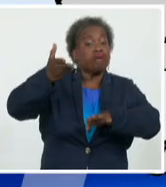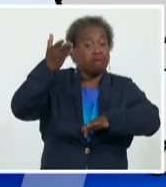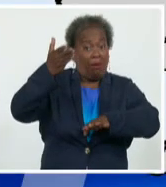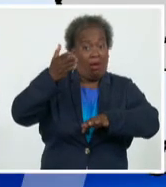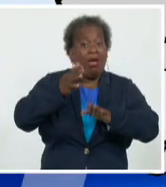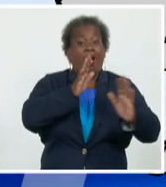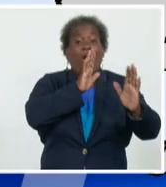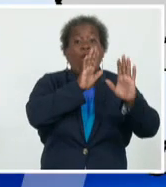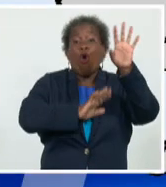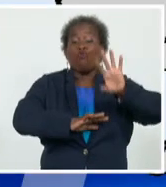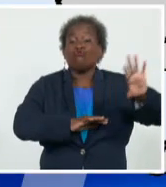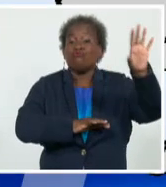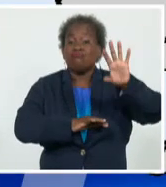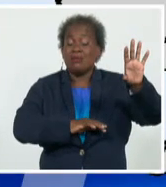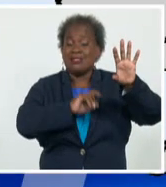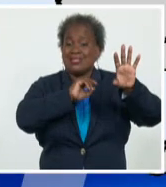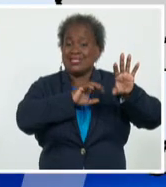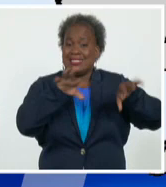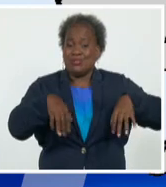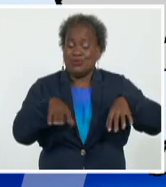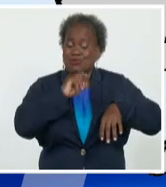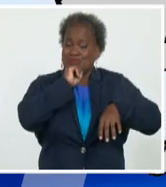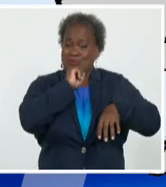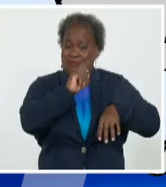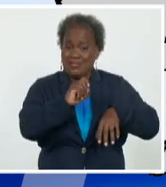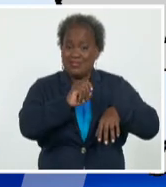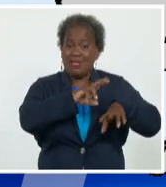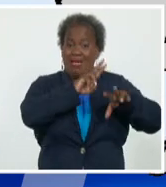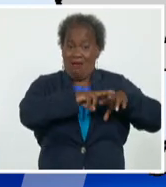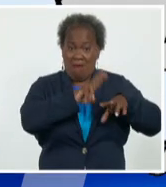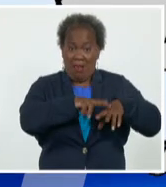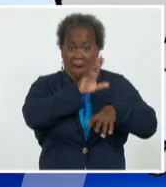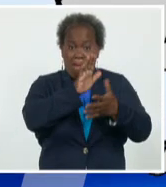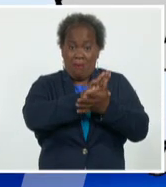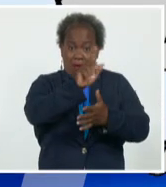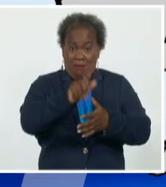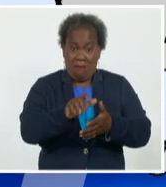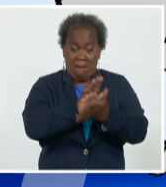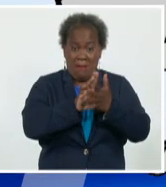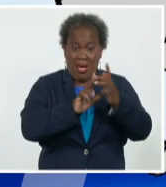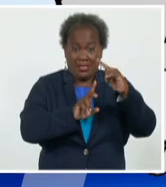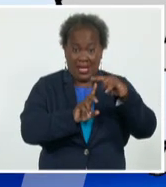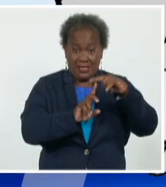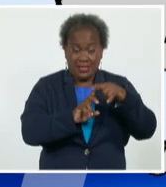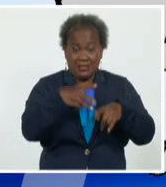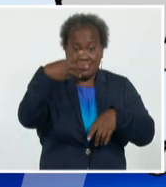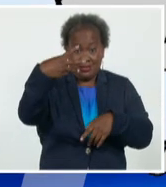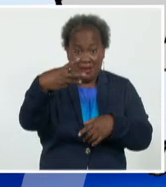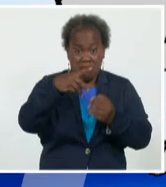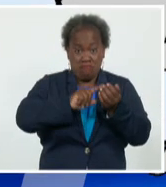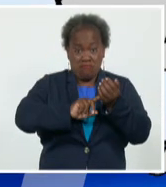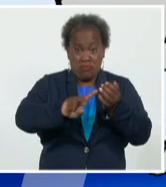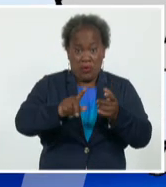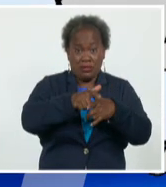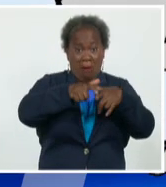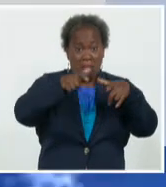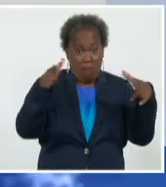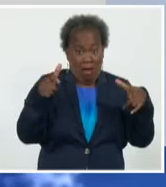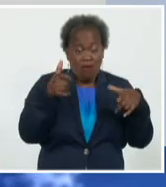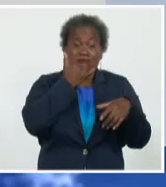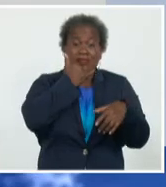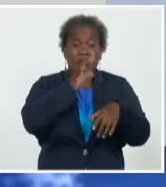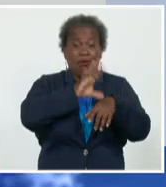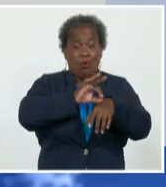concentra la situación más desfavorable. La Habana, Mayabeque y Matanza son las provincias con mayor número de confirmados.